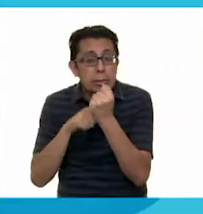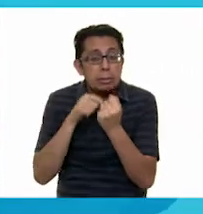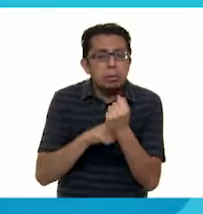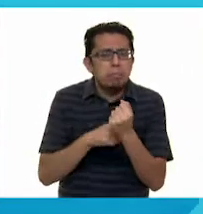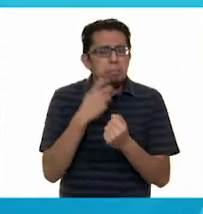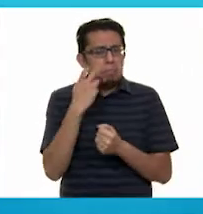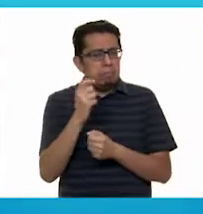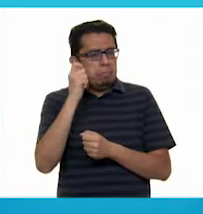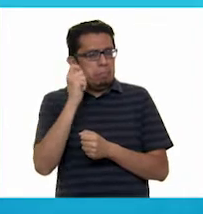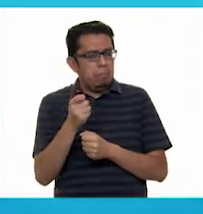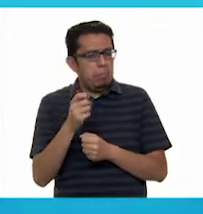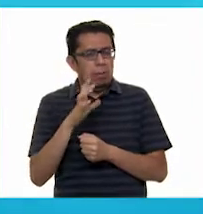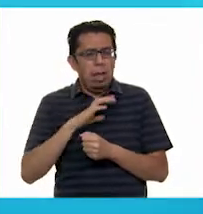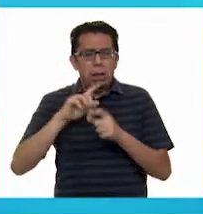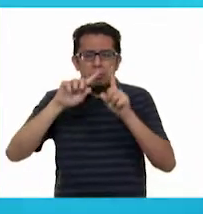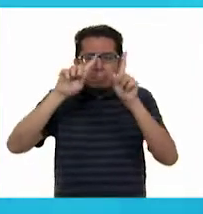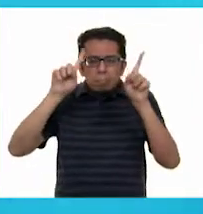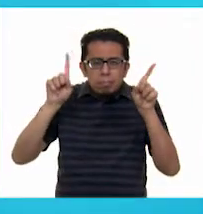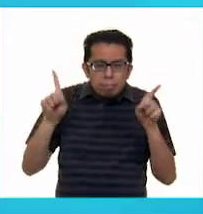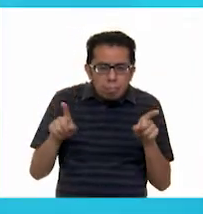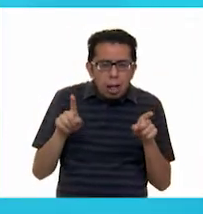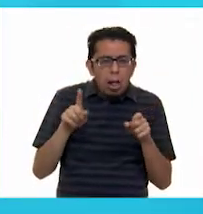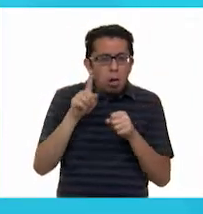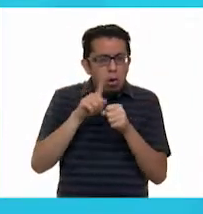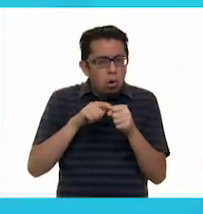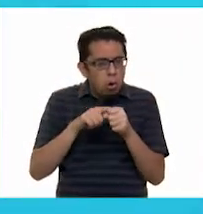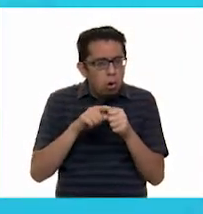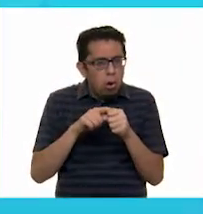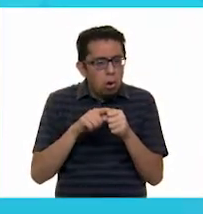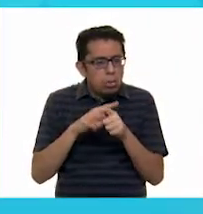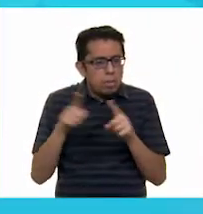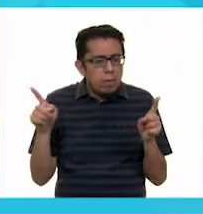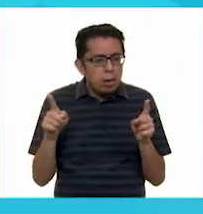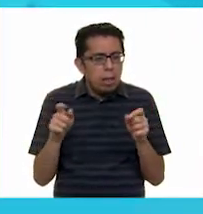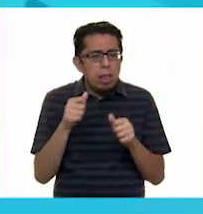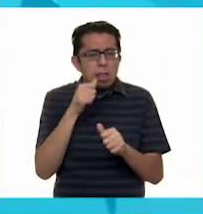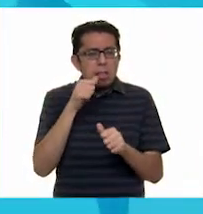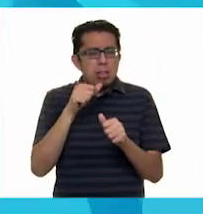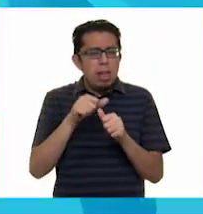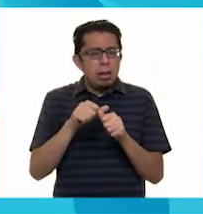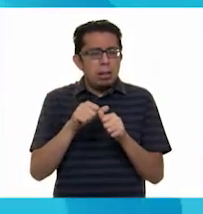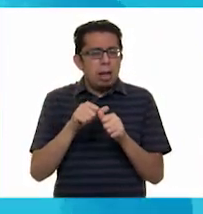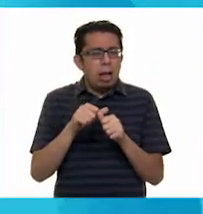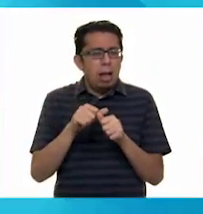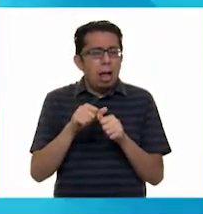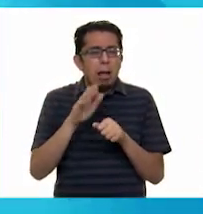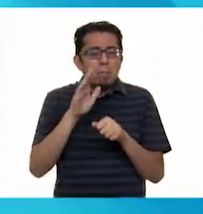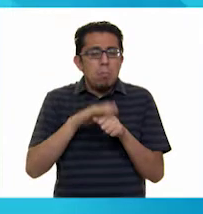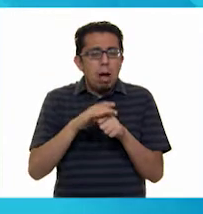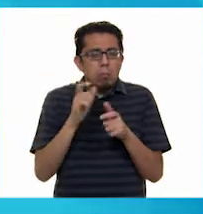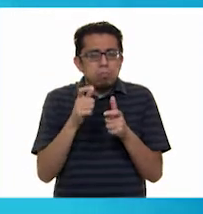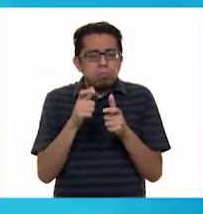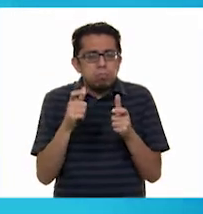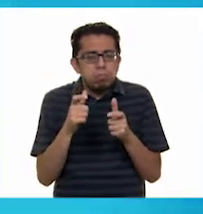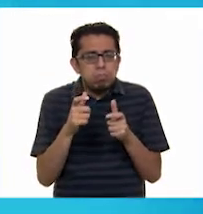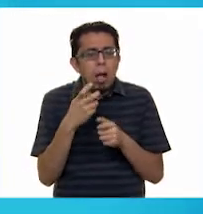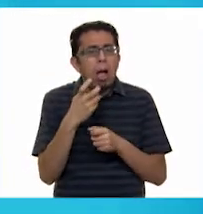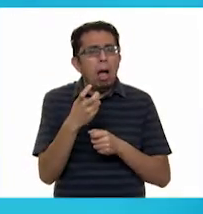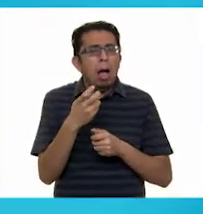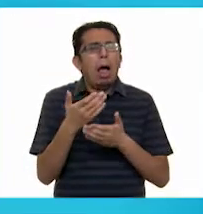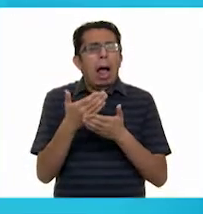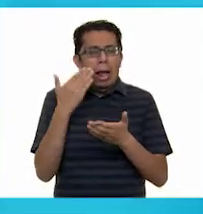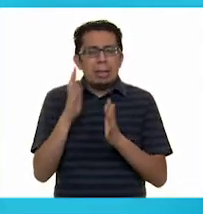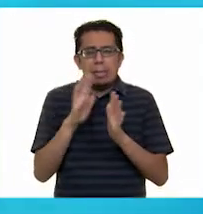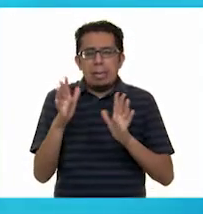Fíjate que está entre paréntesis, tiene un color diferente, la letra se ve más resaltada y es algo que mencionamos